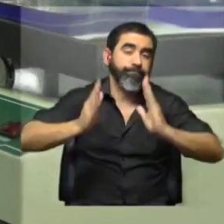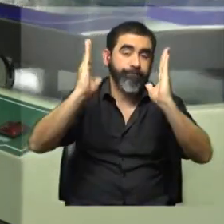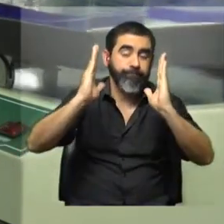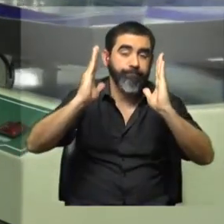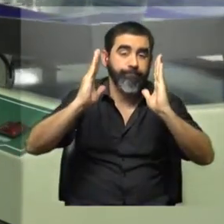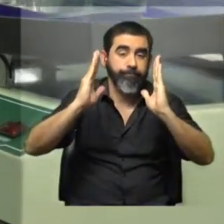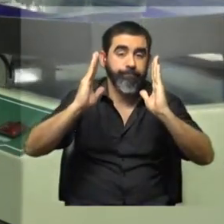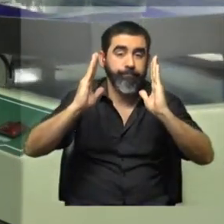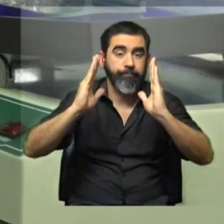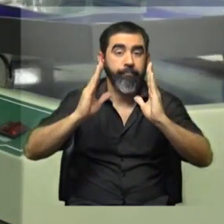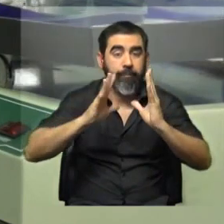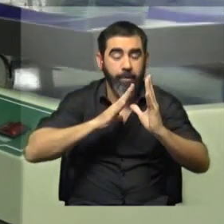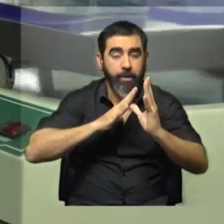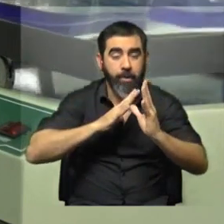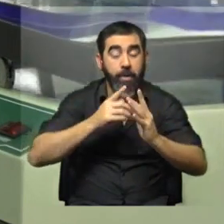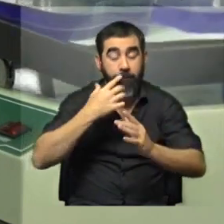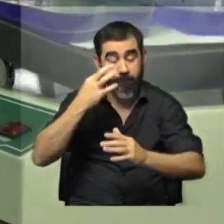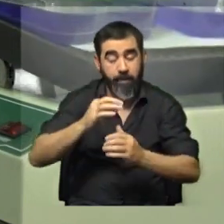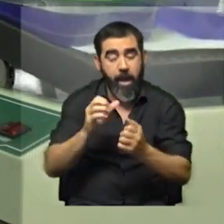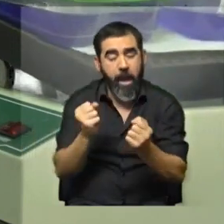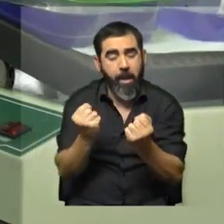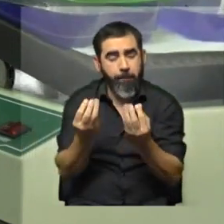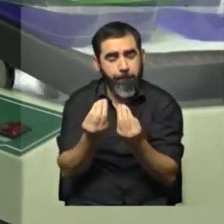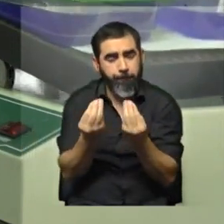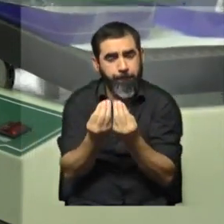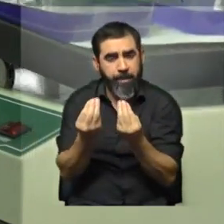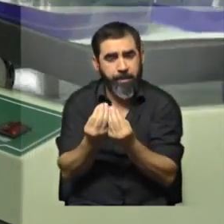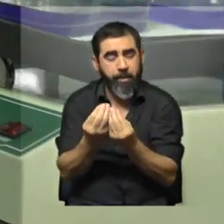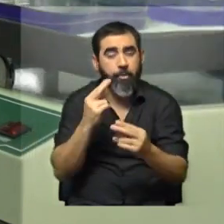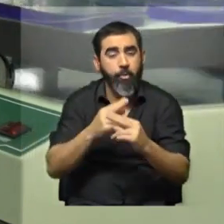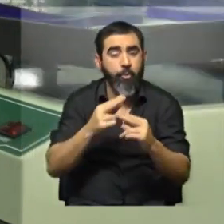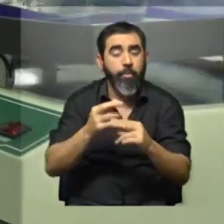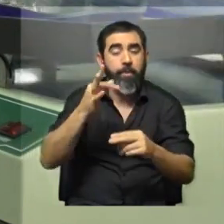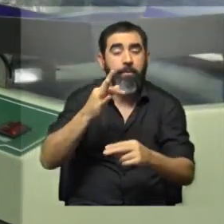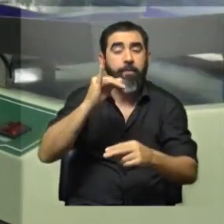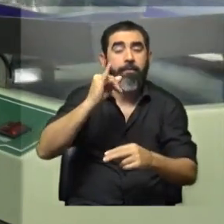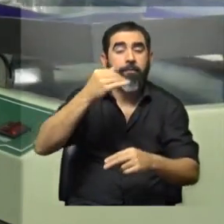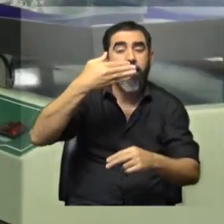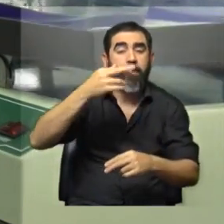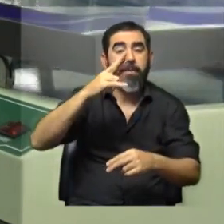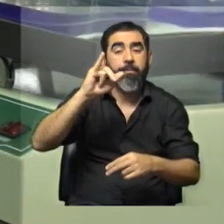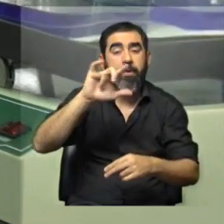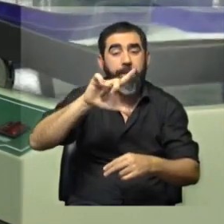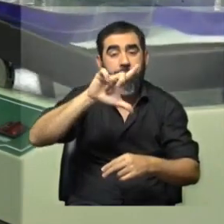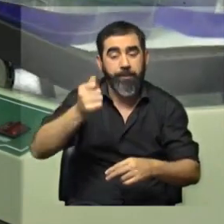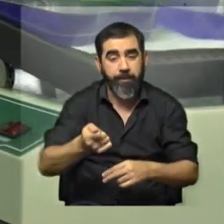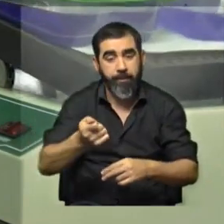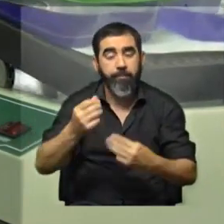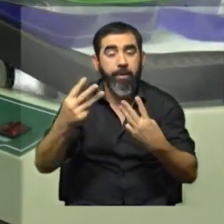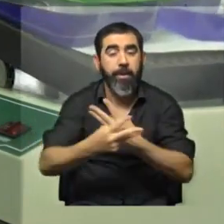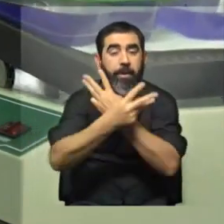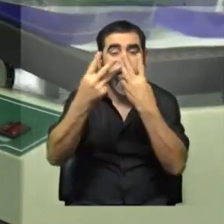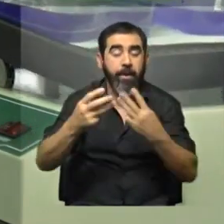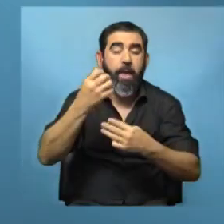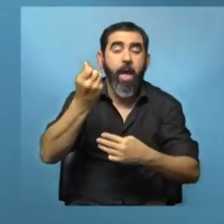estructuras sumamente apretadas y eso se llaman fibrillas o proto-fibrillas de amiloides. En general les llamamos